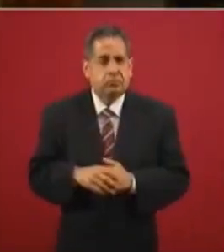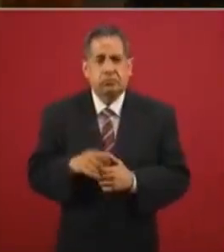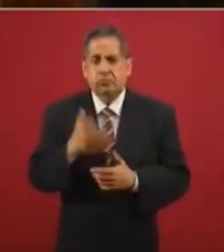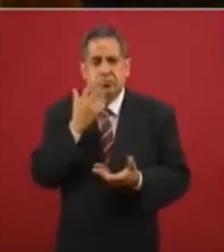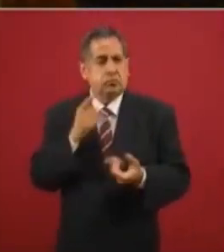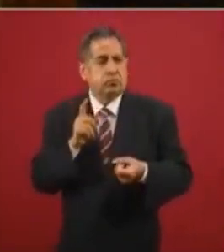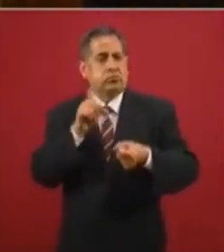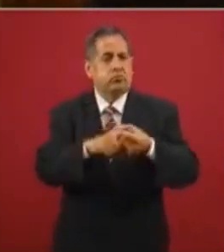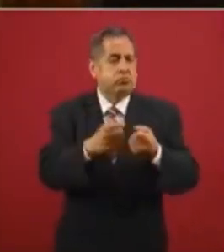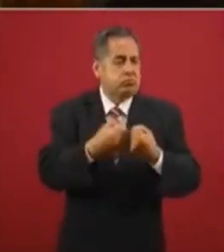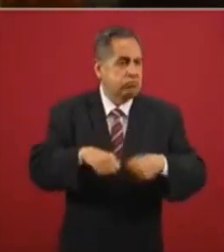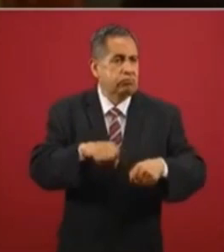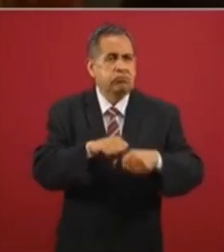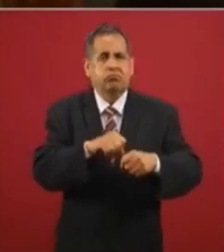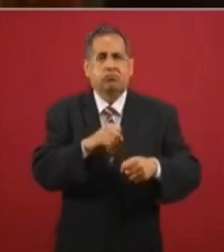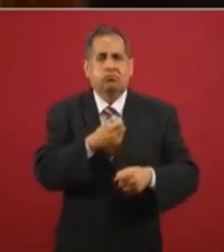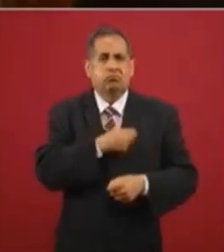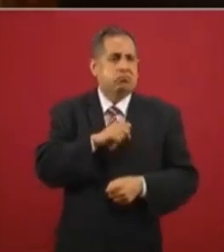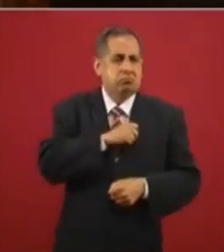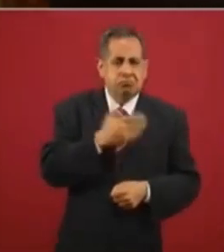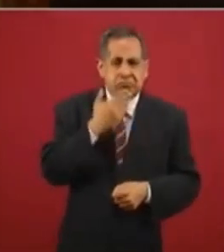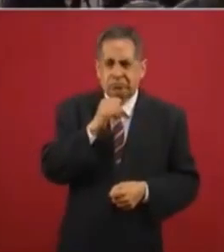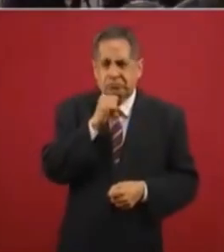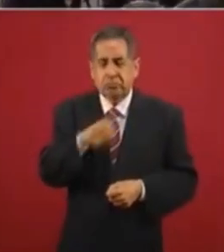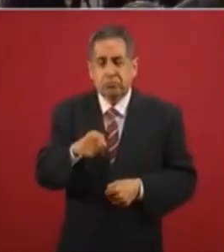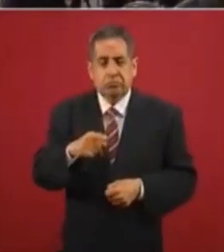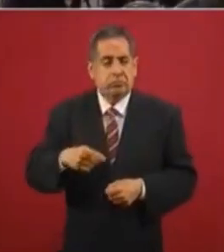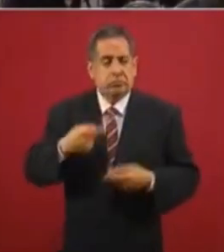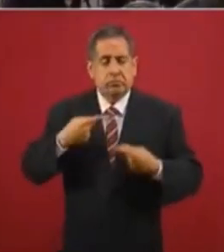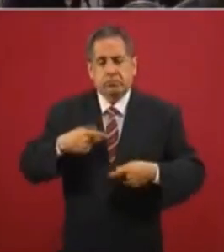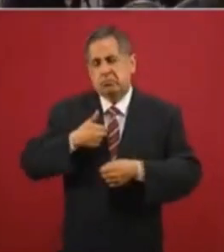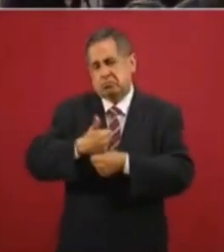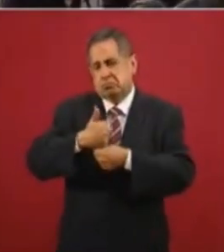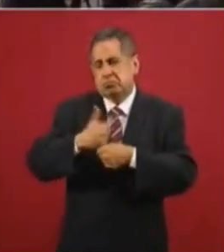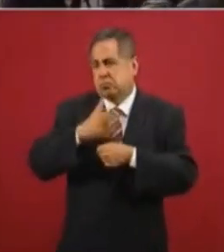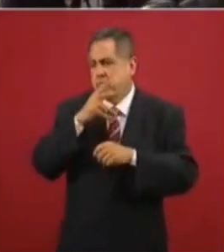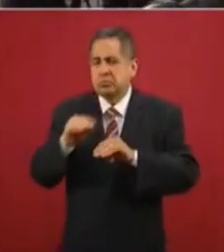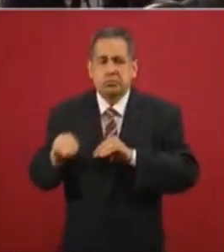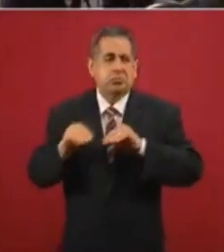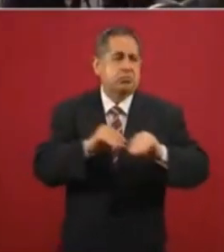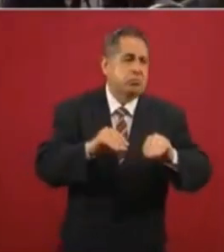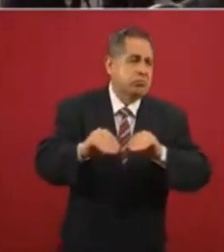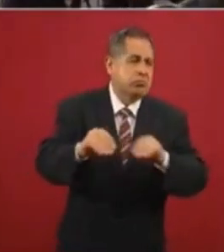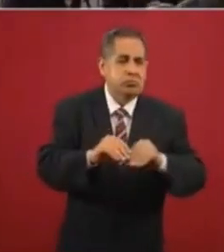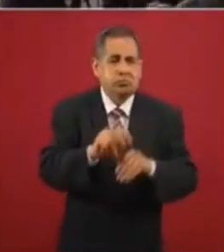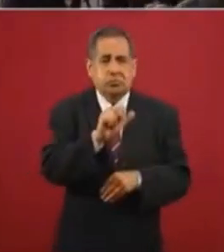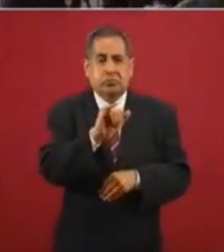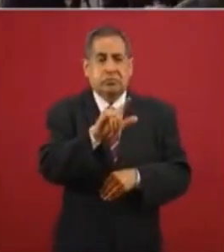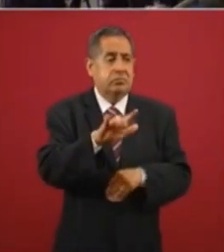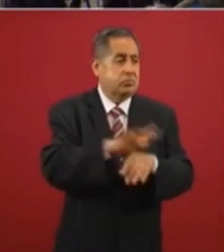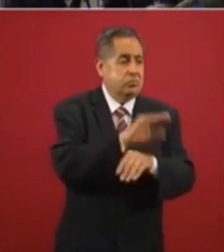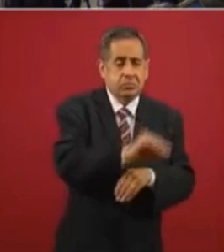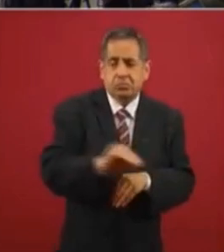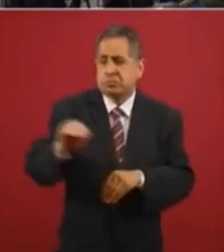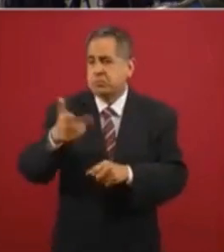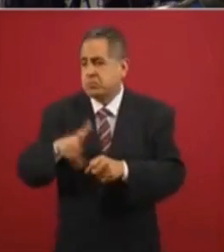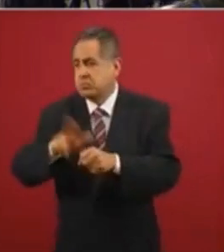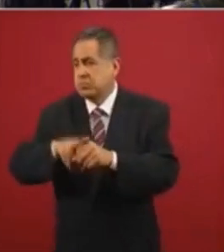de salud, además que es difícil su movilidad, tanto en lo personal como trasladarlos desde los asilos a los centros de salud.